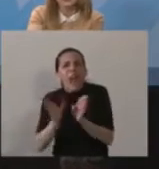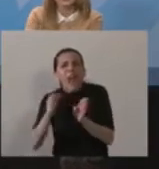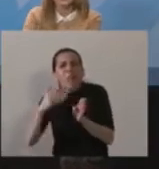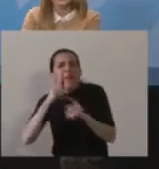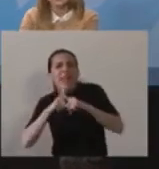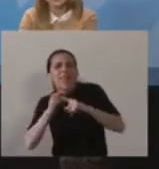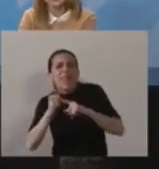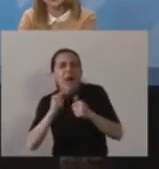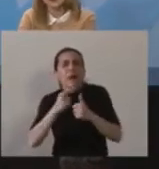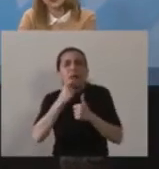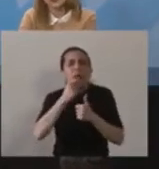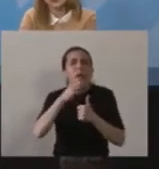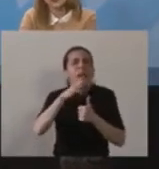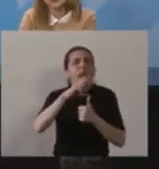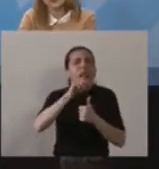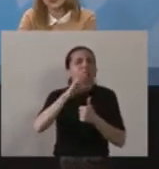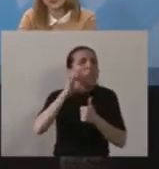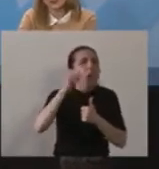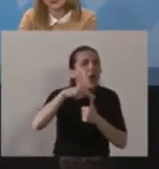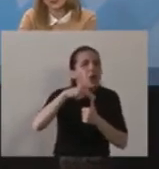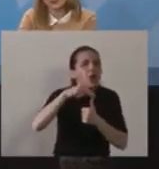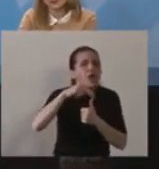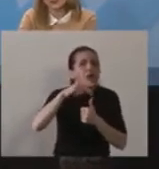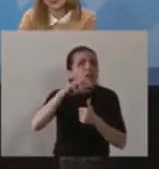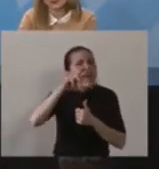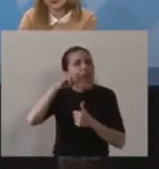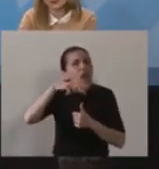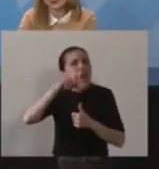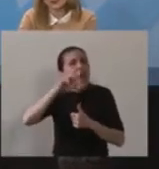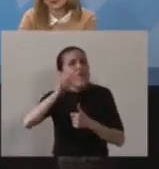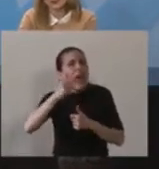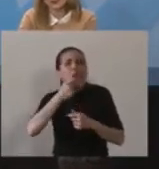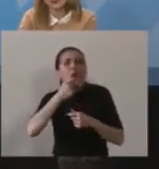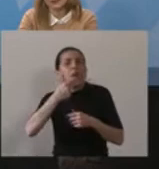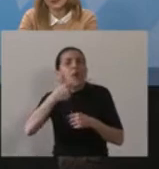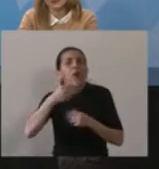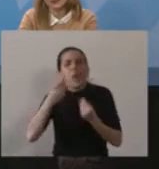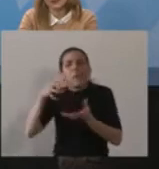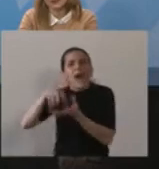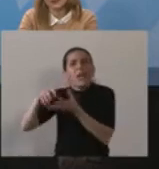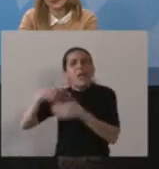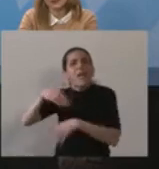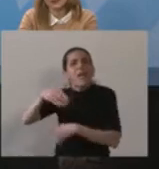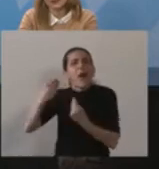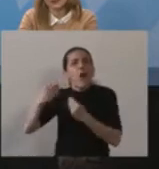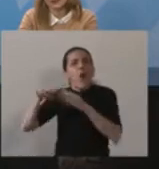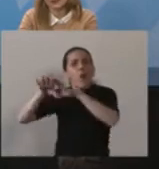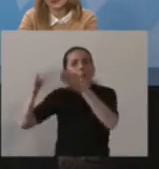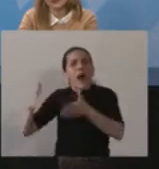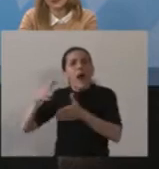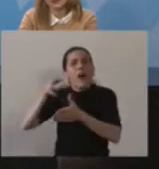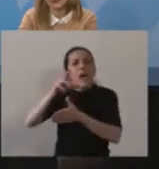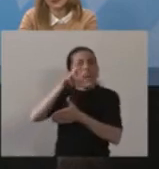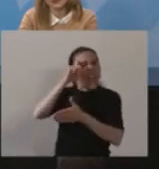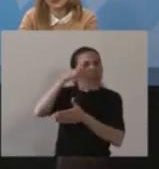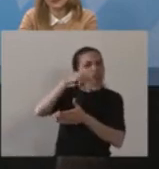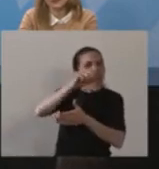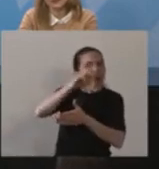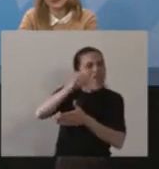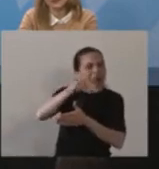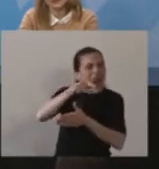que es Renova. ¿Qué pasará con la participación de Vicentín en Renova? ¿Usted ya